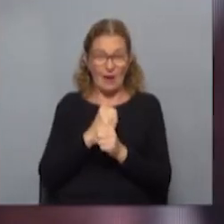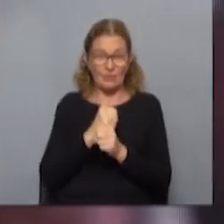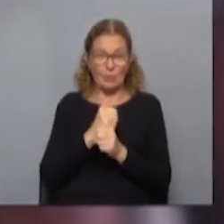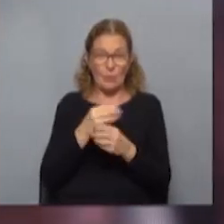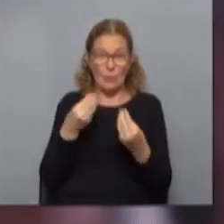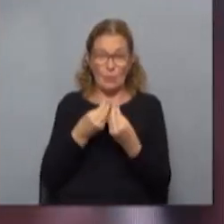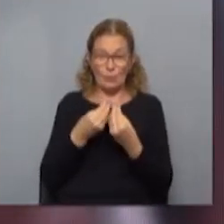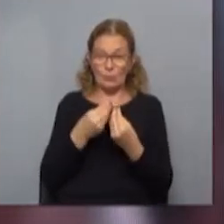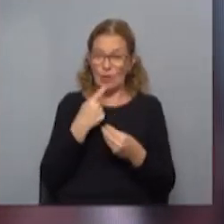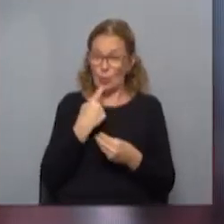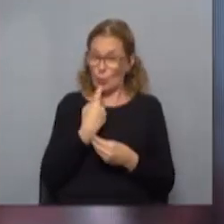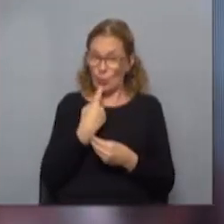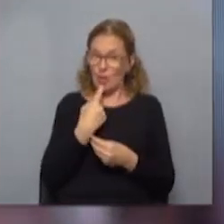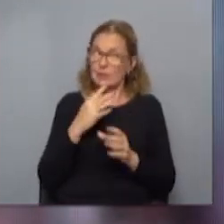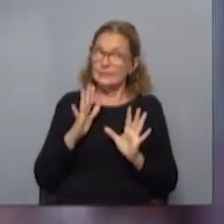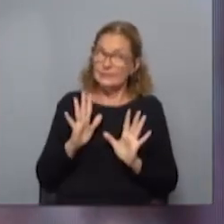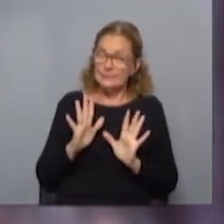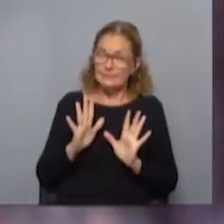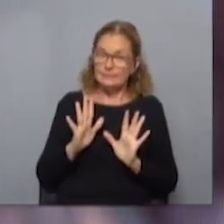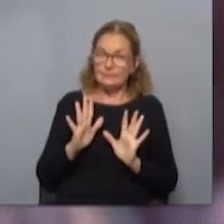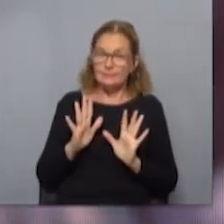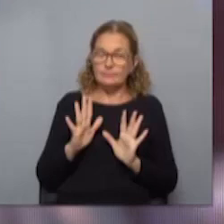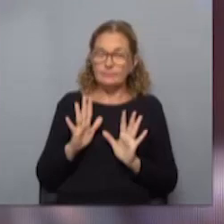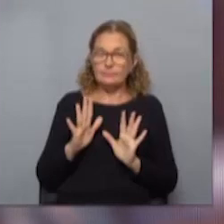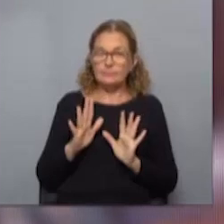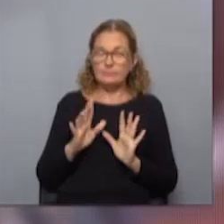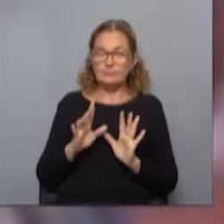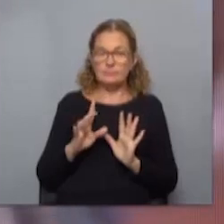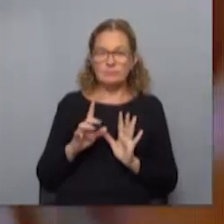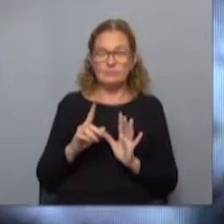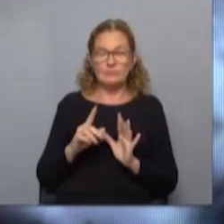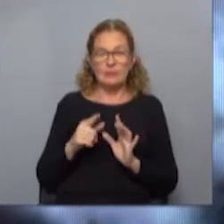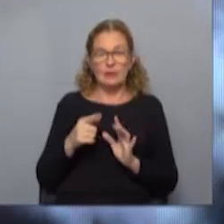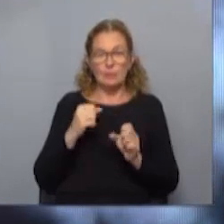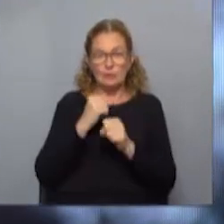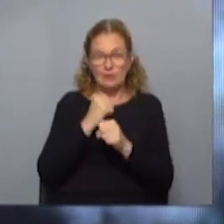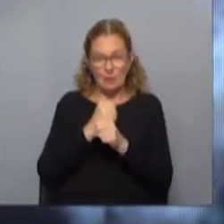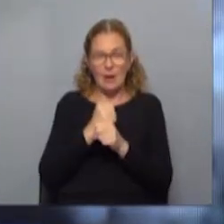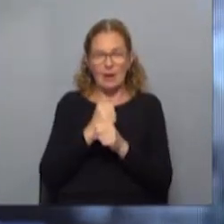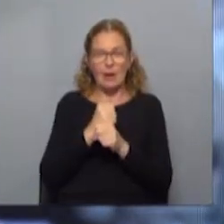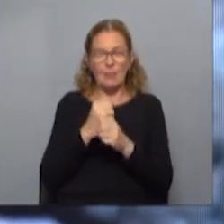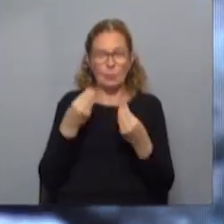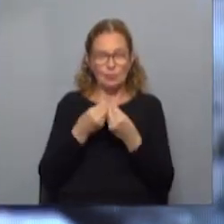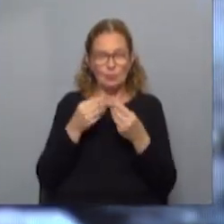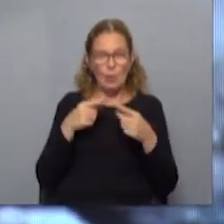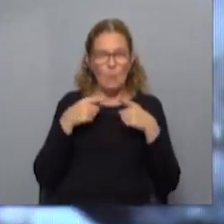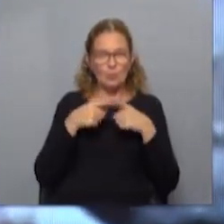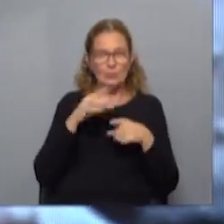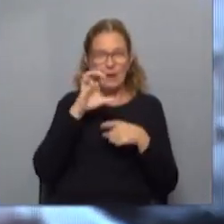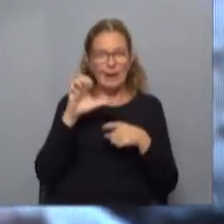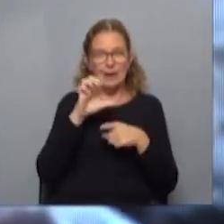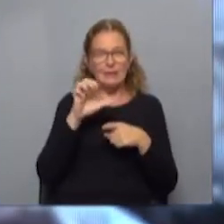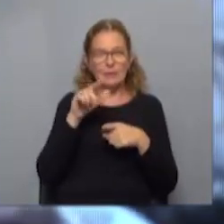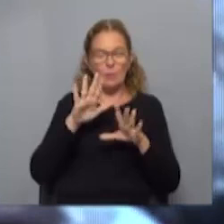mucha incertidumbre. Y bueno, tuvimos que la zona del este, que fundamentalmente trabaja en ese momento, tuvo como